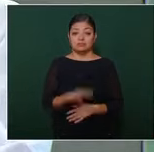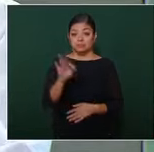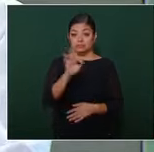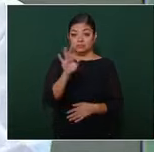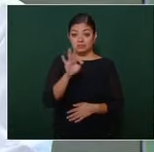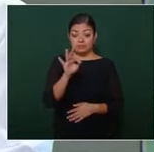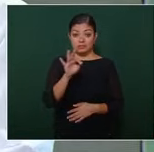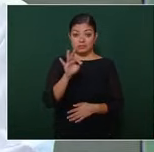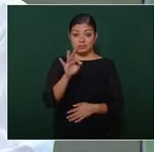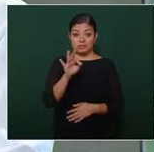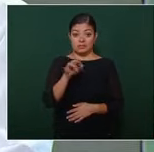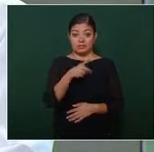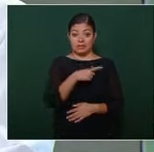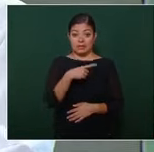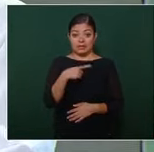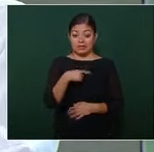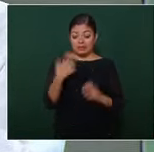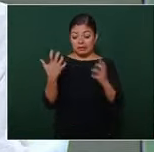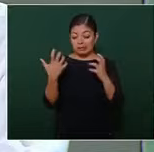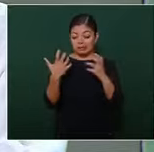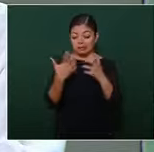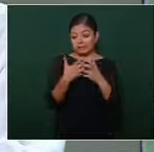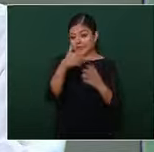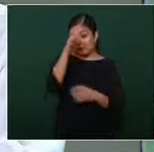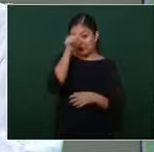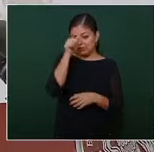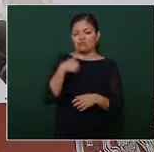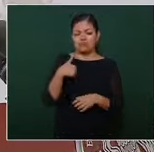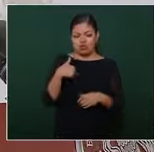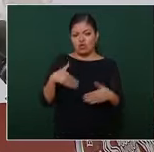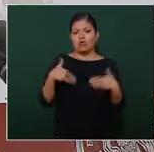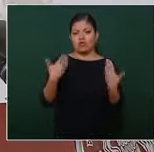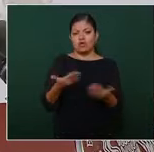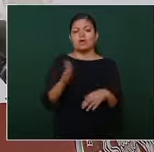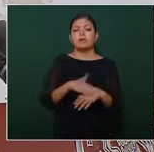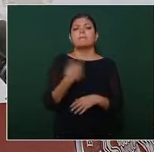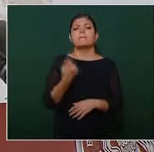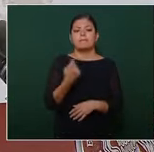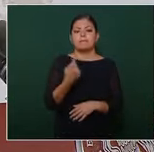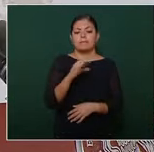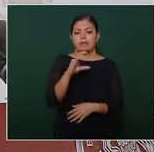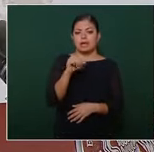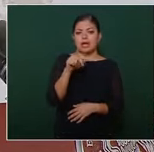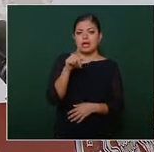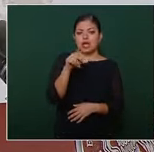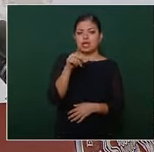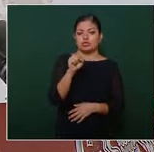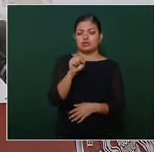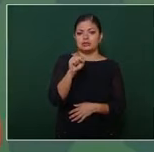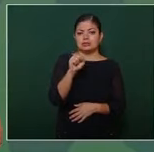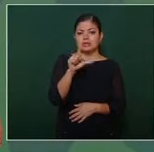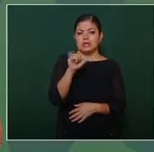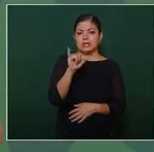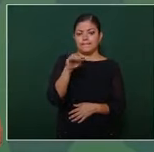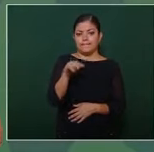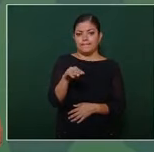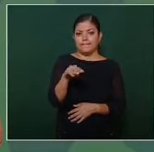y tengo mucha confianza porque Carlos Slim es